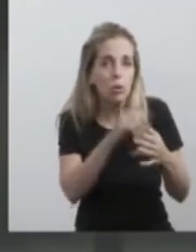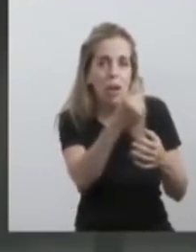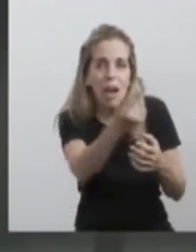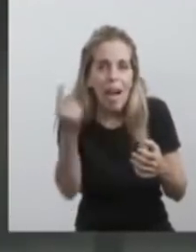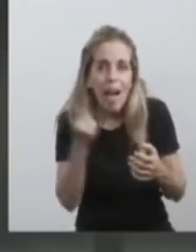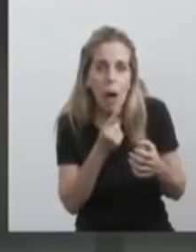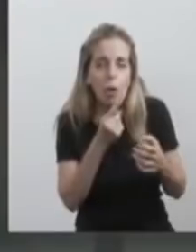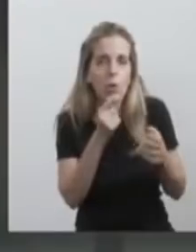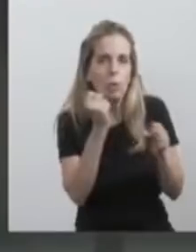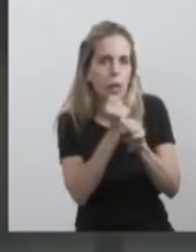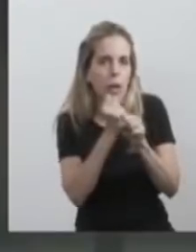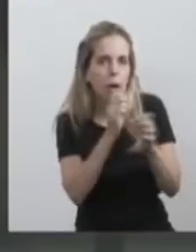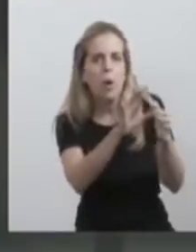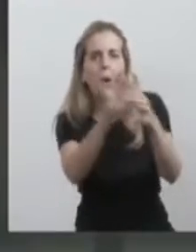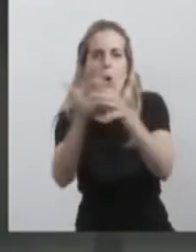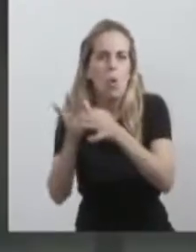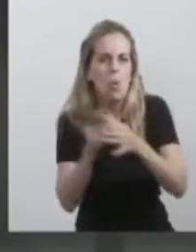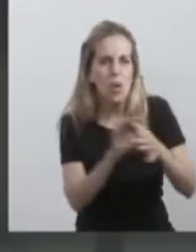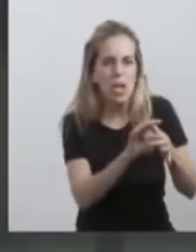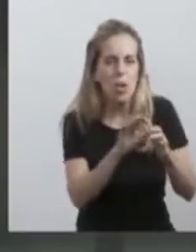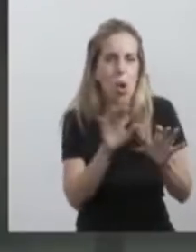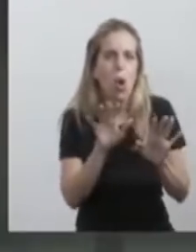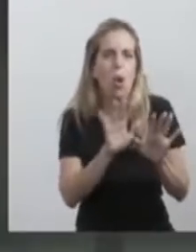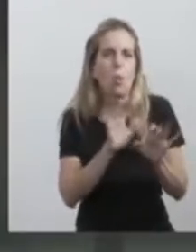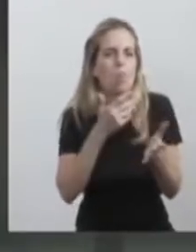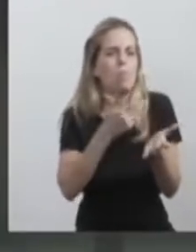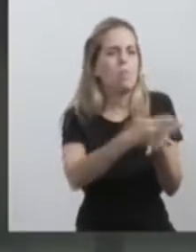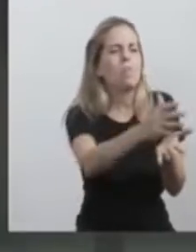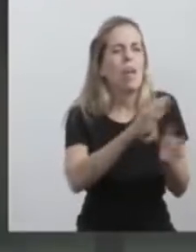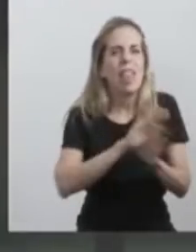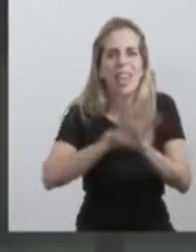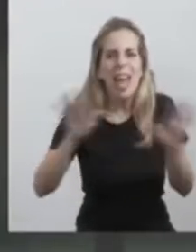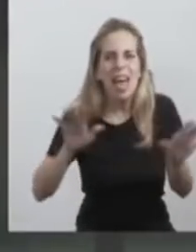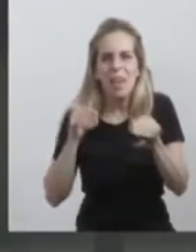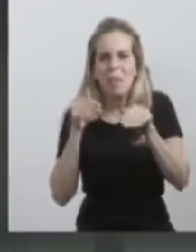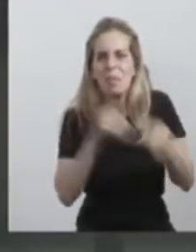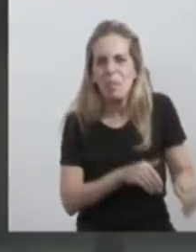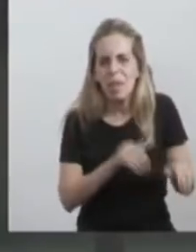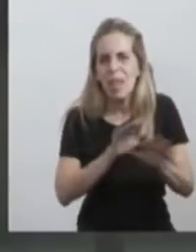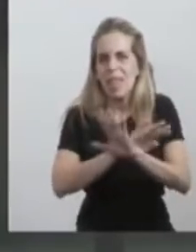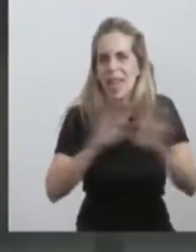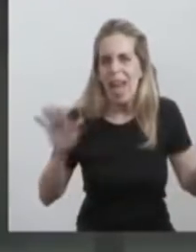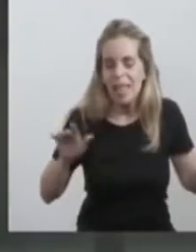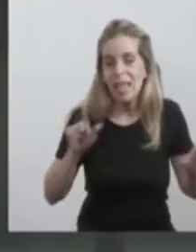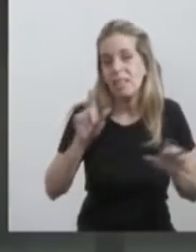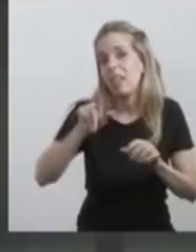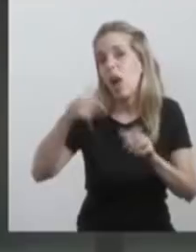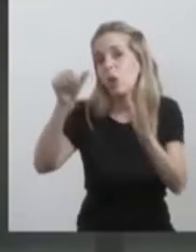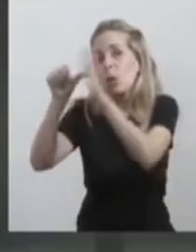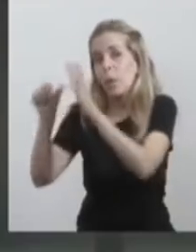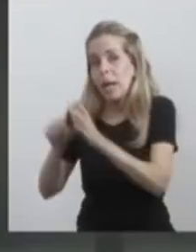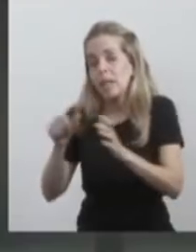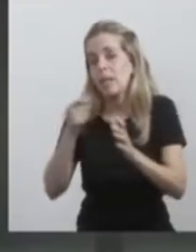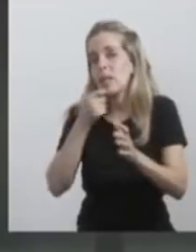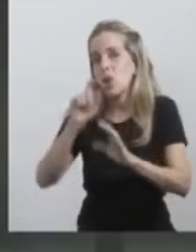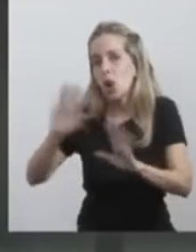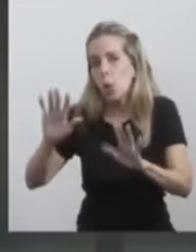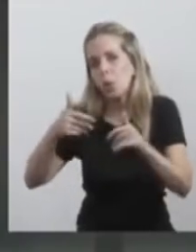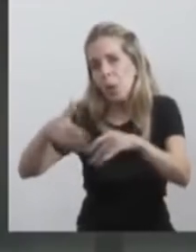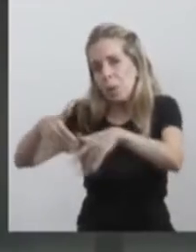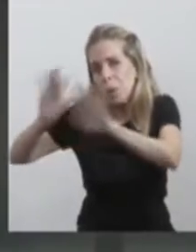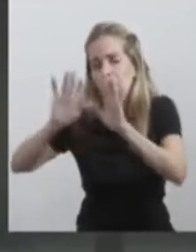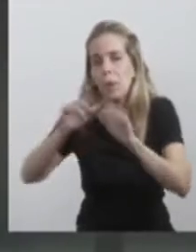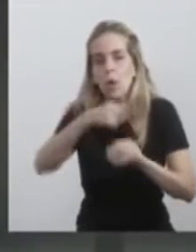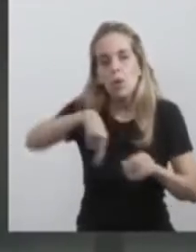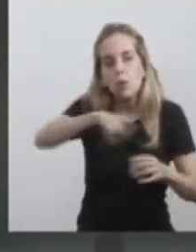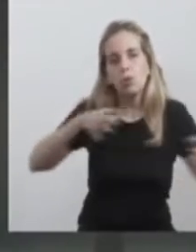No queremos ser lastre de nadie. Si somos un lastre, que tomen otro barco. Pero lastre no somos de nadie.